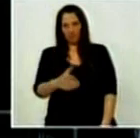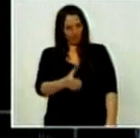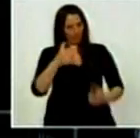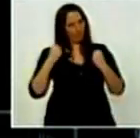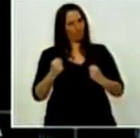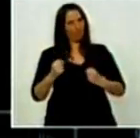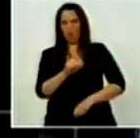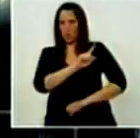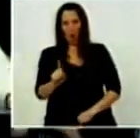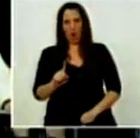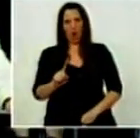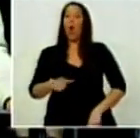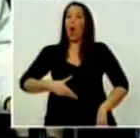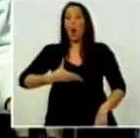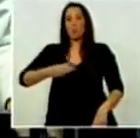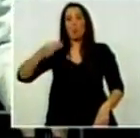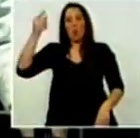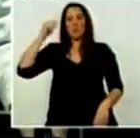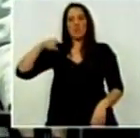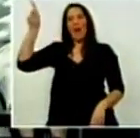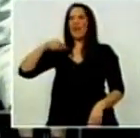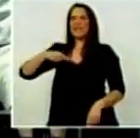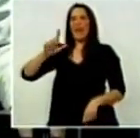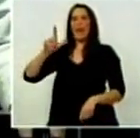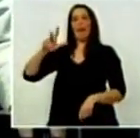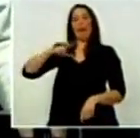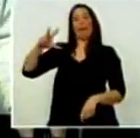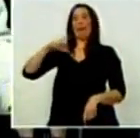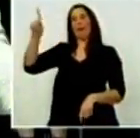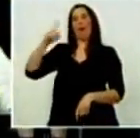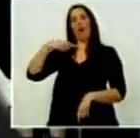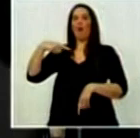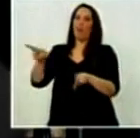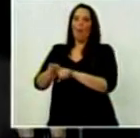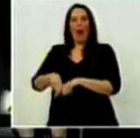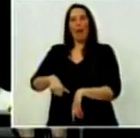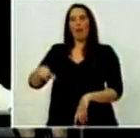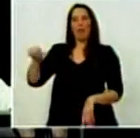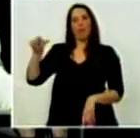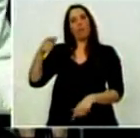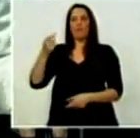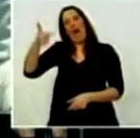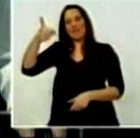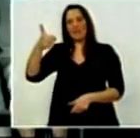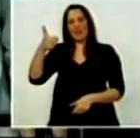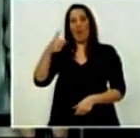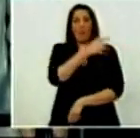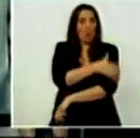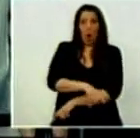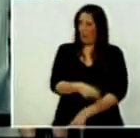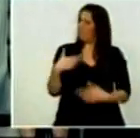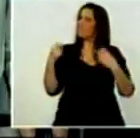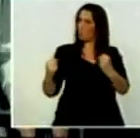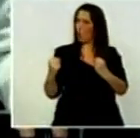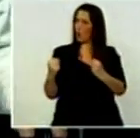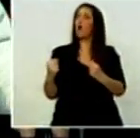venden los de más arriba por 4 monedas y no los de abajo. Muchas gracias a todos y a